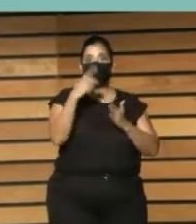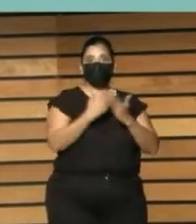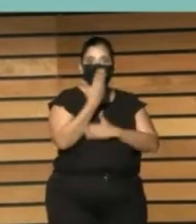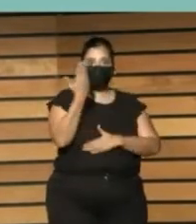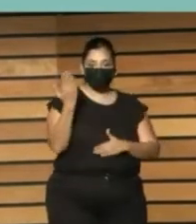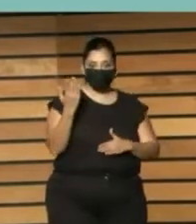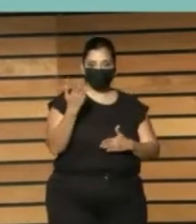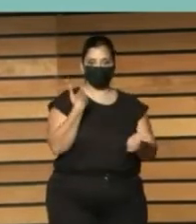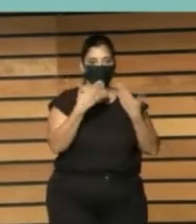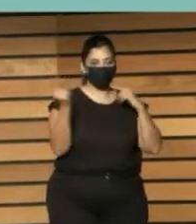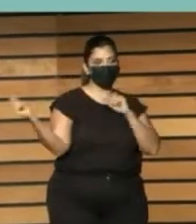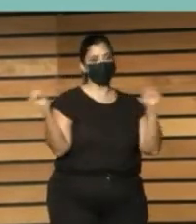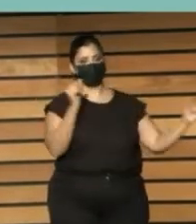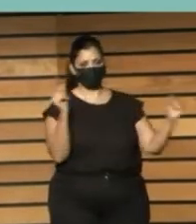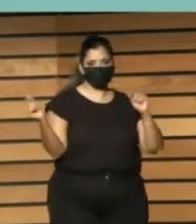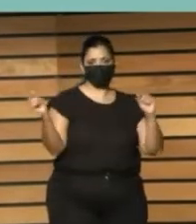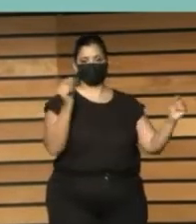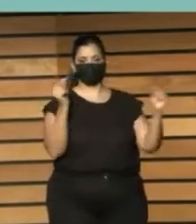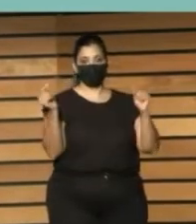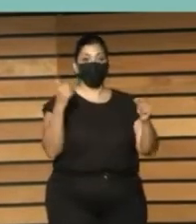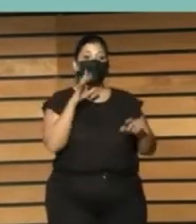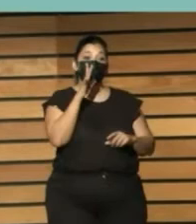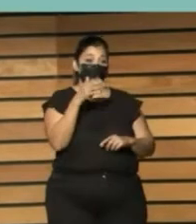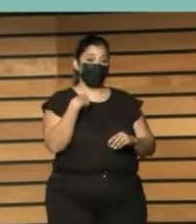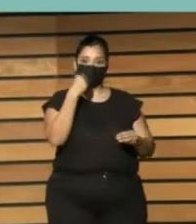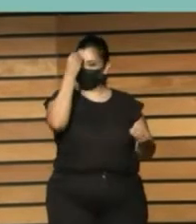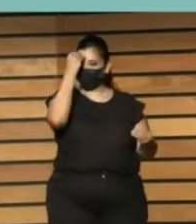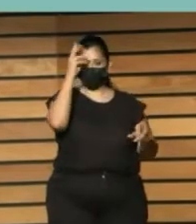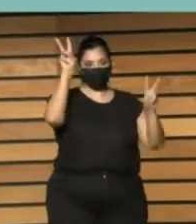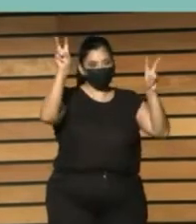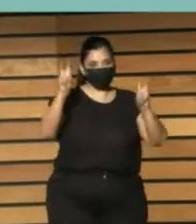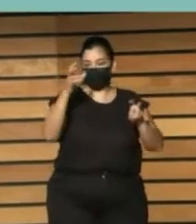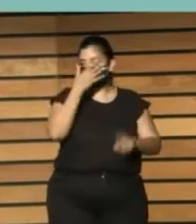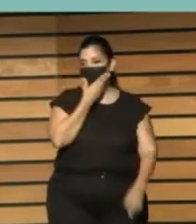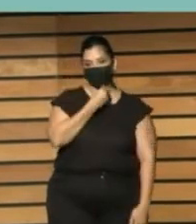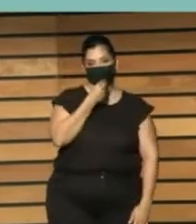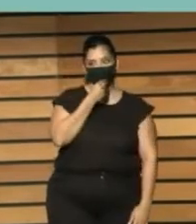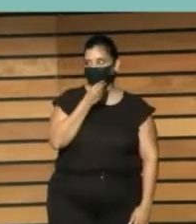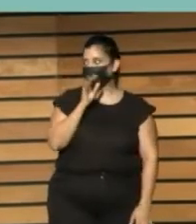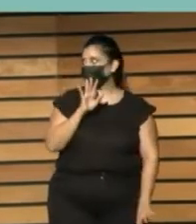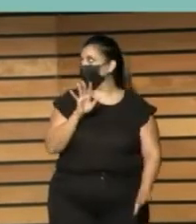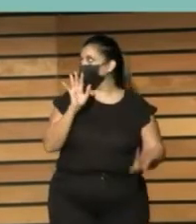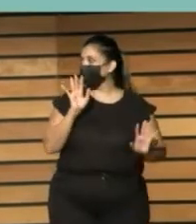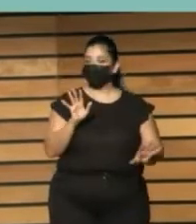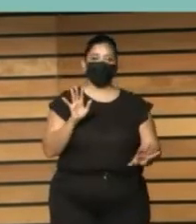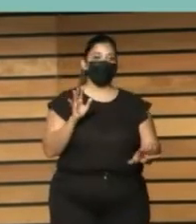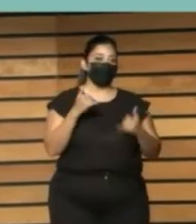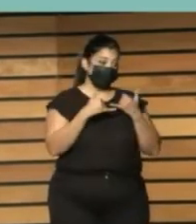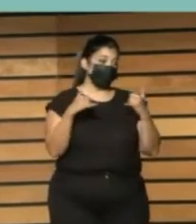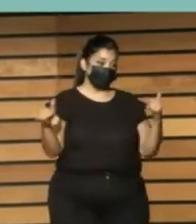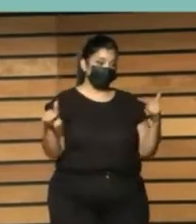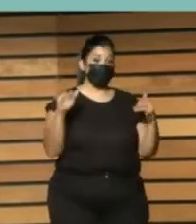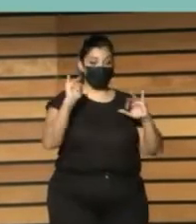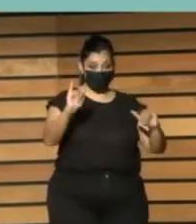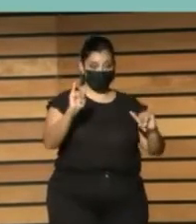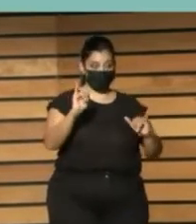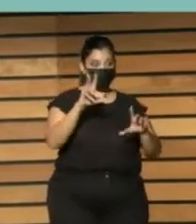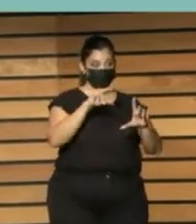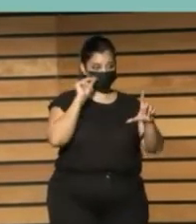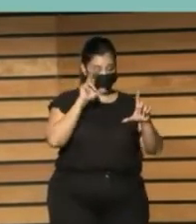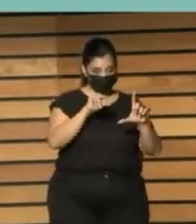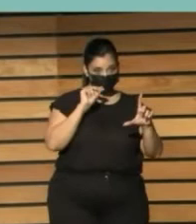inclusivas es que además el cartel me parece tan bonito está en línea había muchas